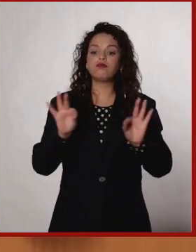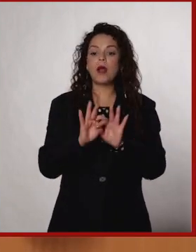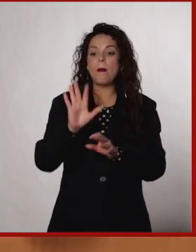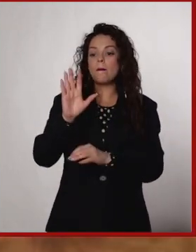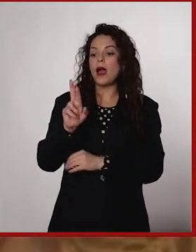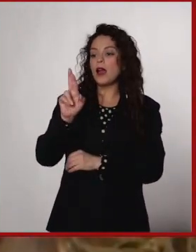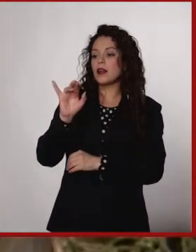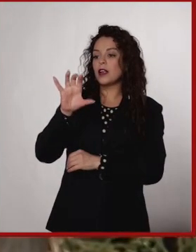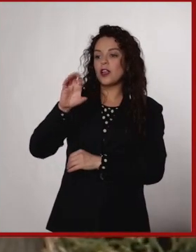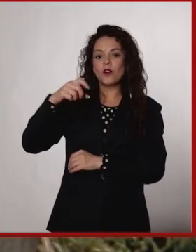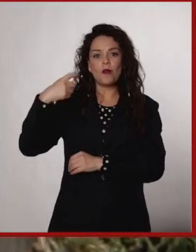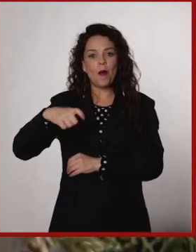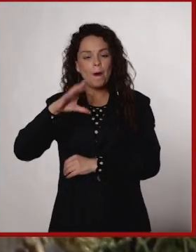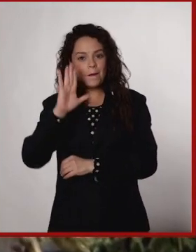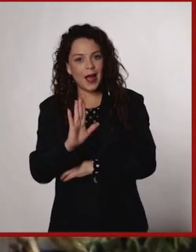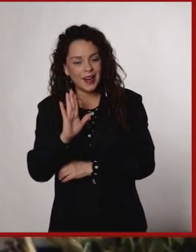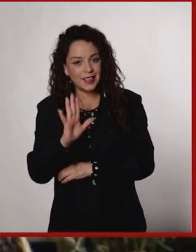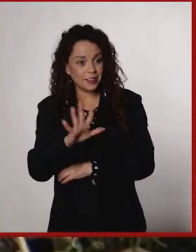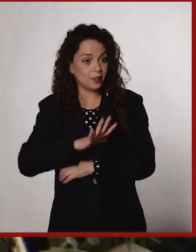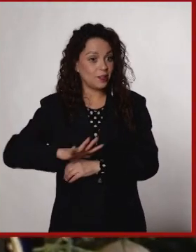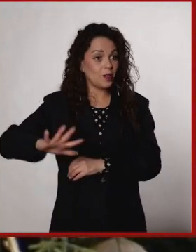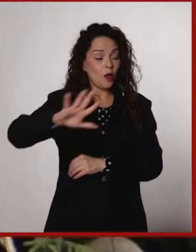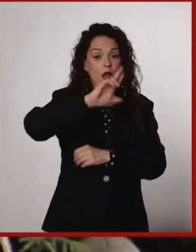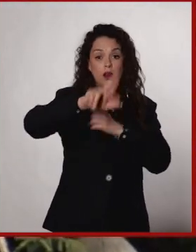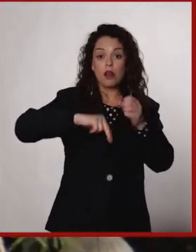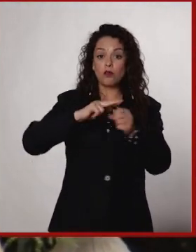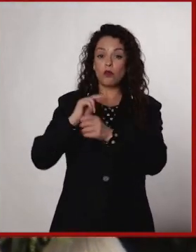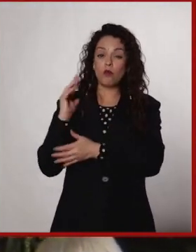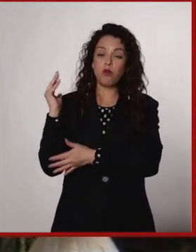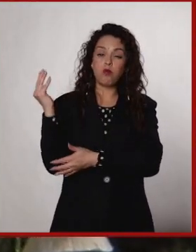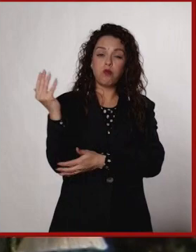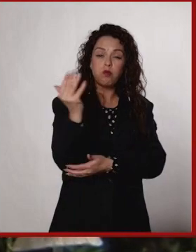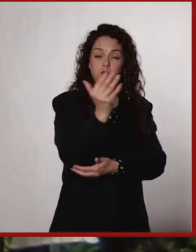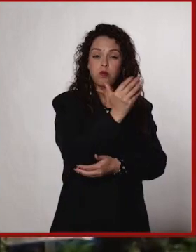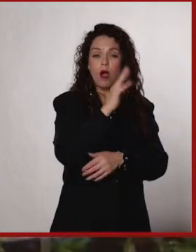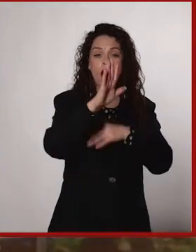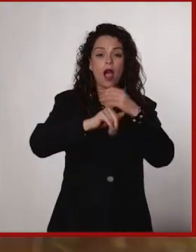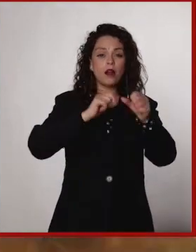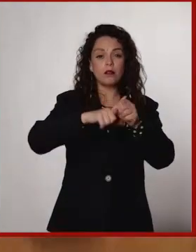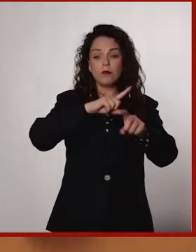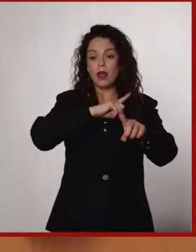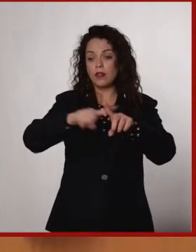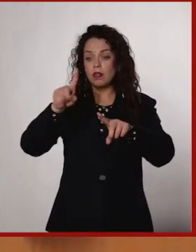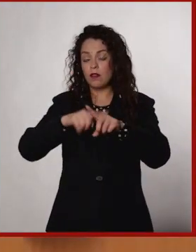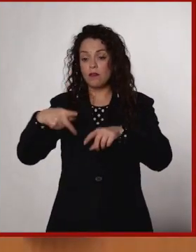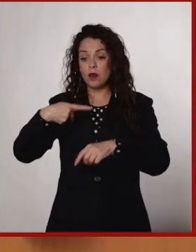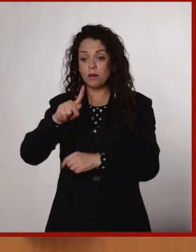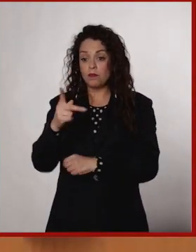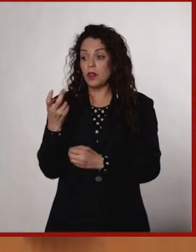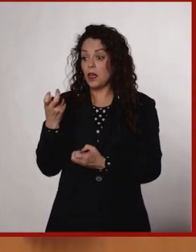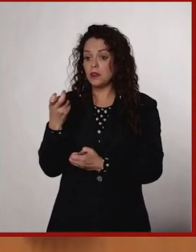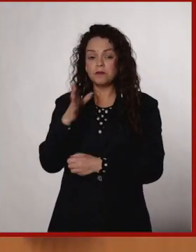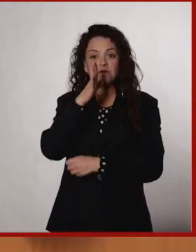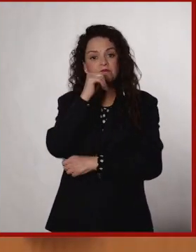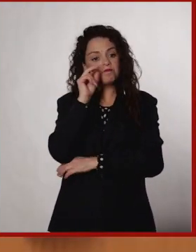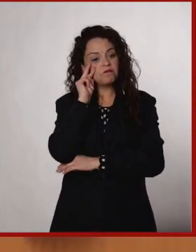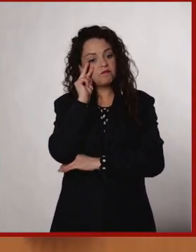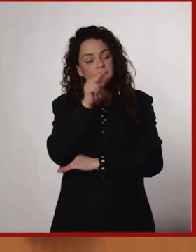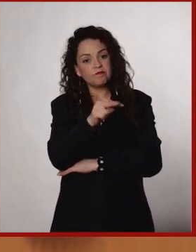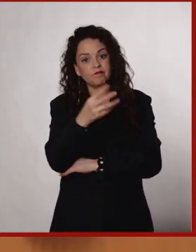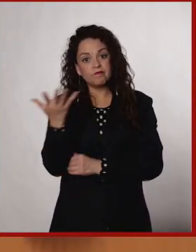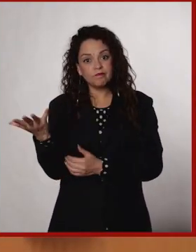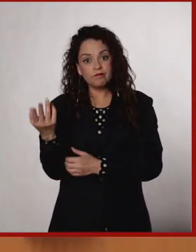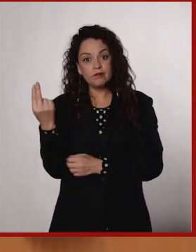indirecta. Tendríamos que haber colectado todas las especies que existen y muchas de ellas ni siquiera son